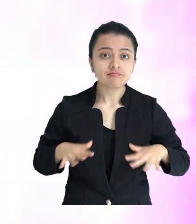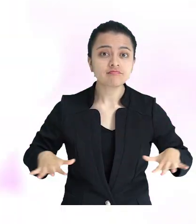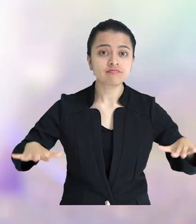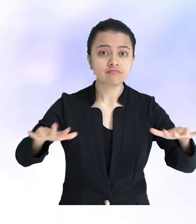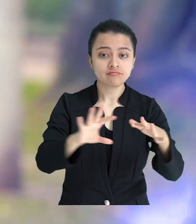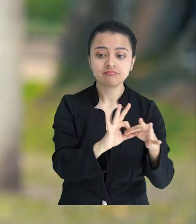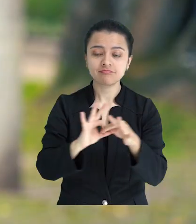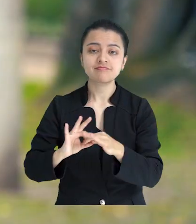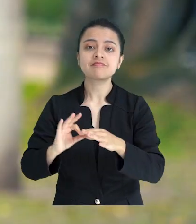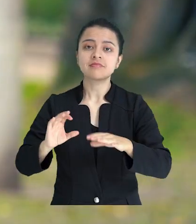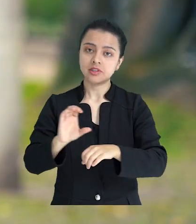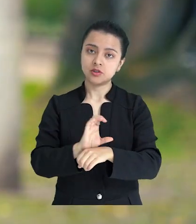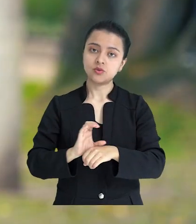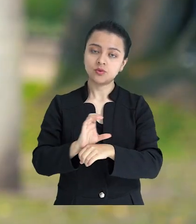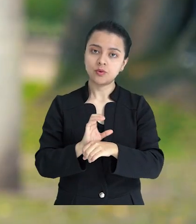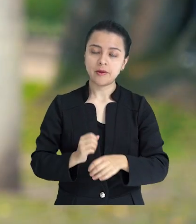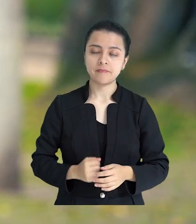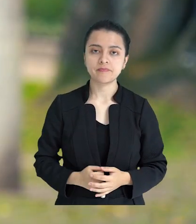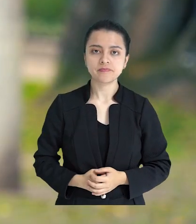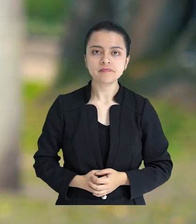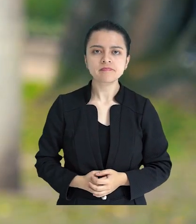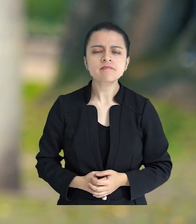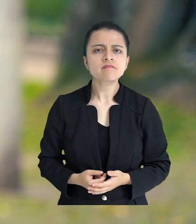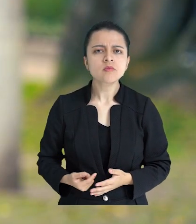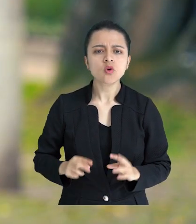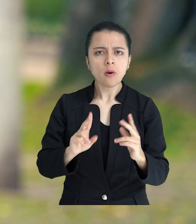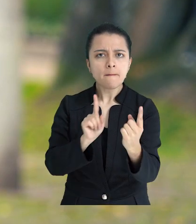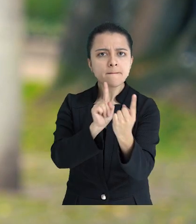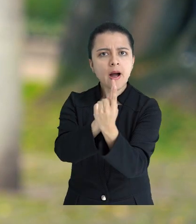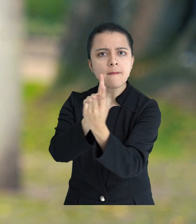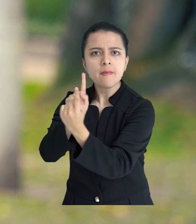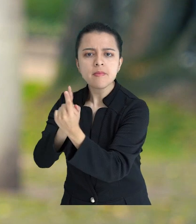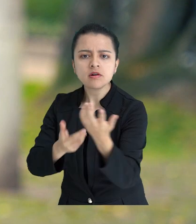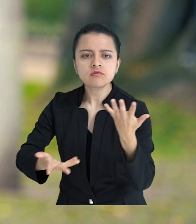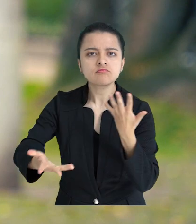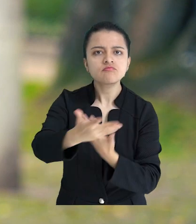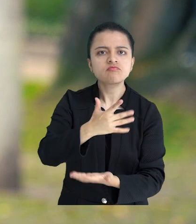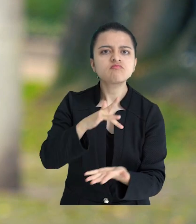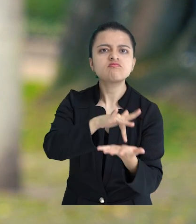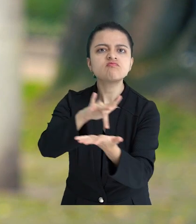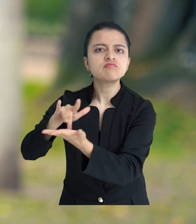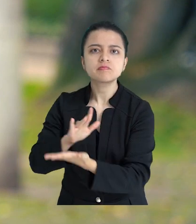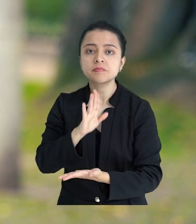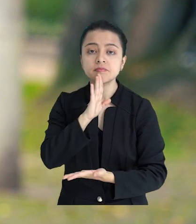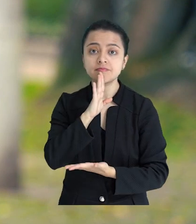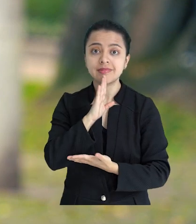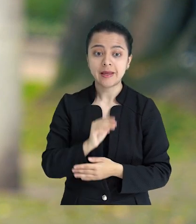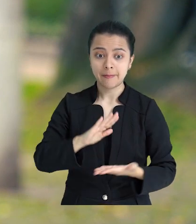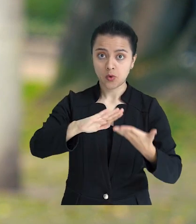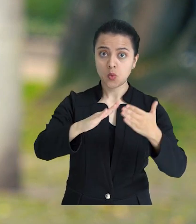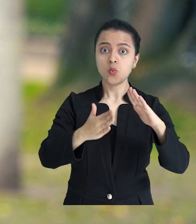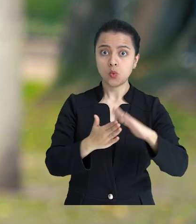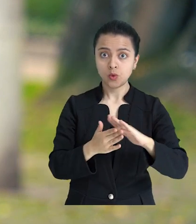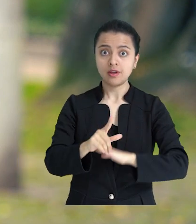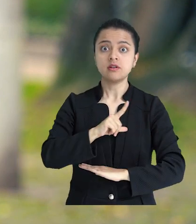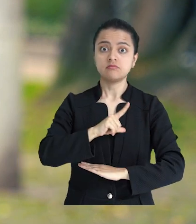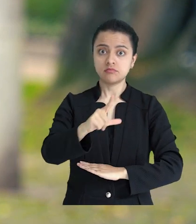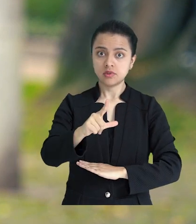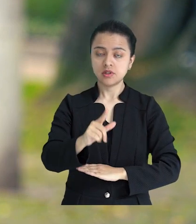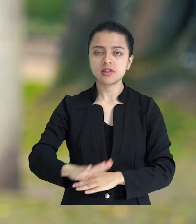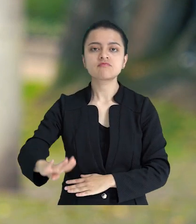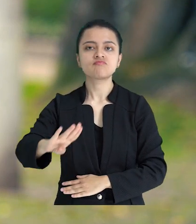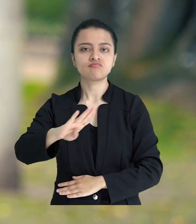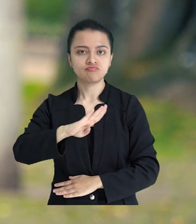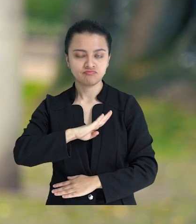territorio. En las mesas de trabajo adelantadas hemos contado con la participación de líderes de la comunidad, miembros de la Alcaldía